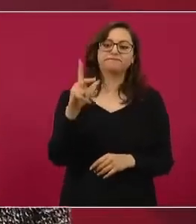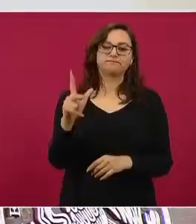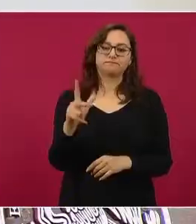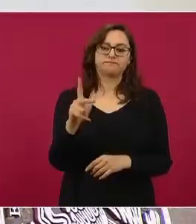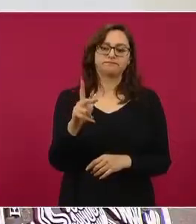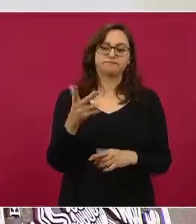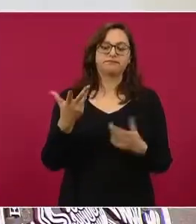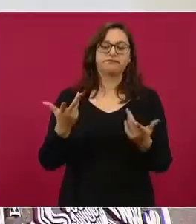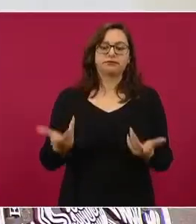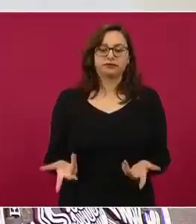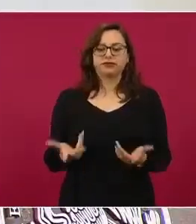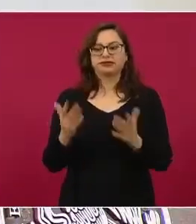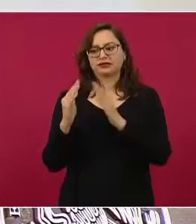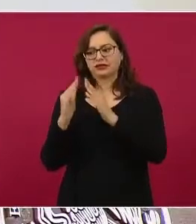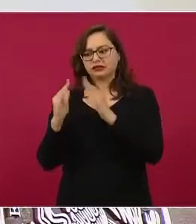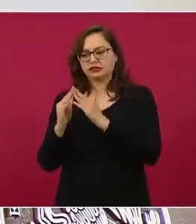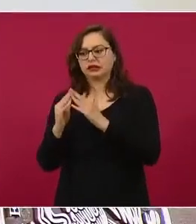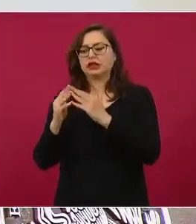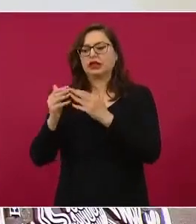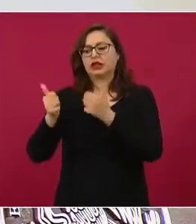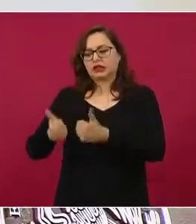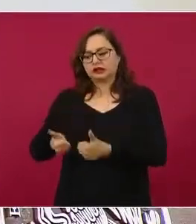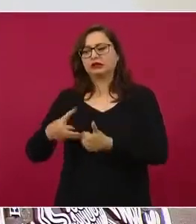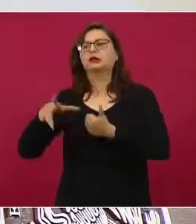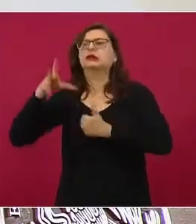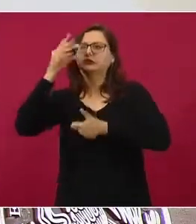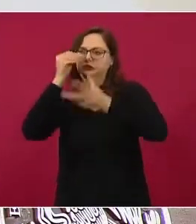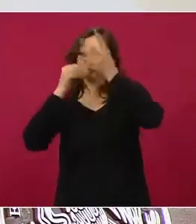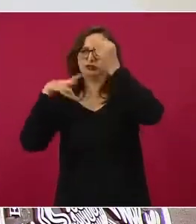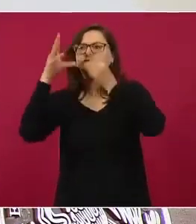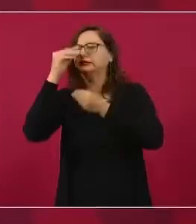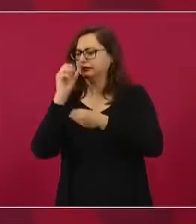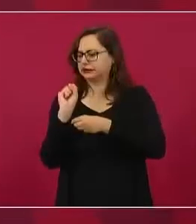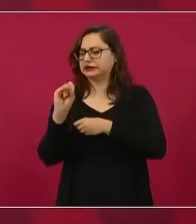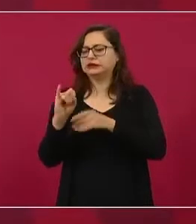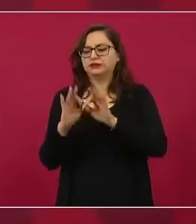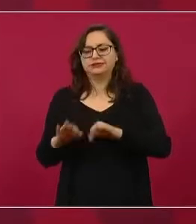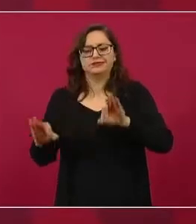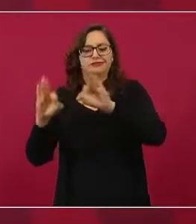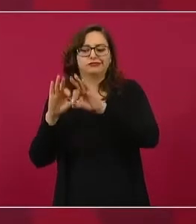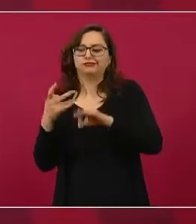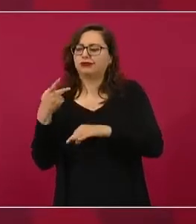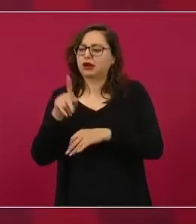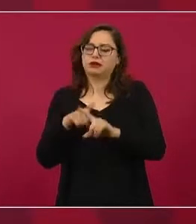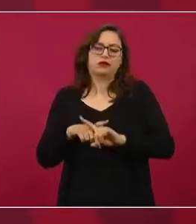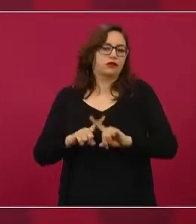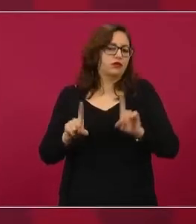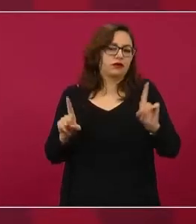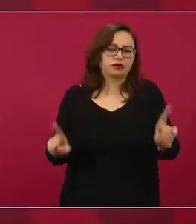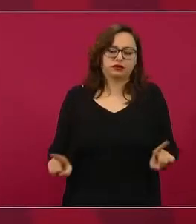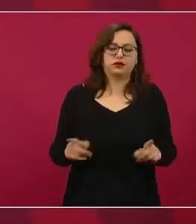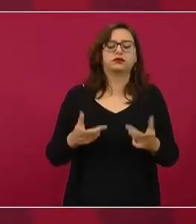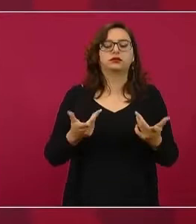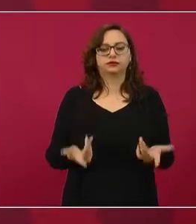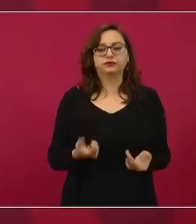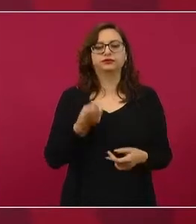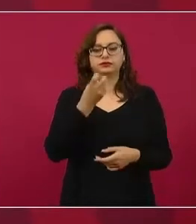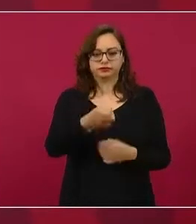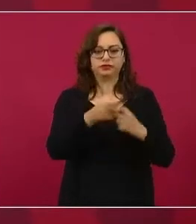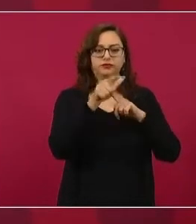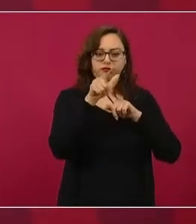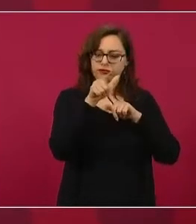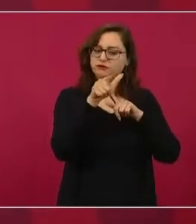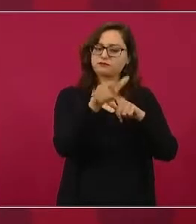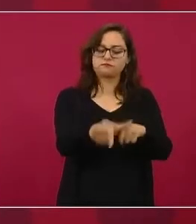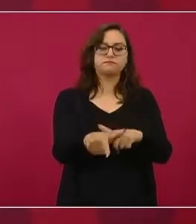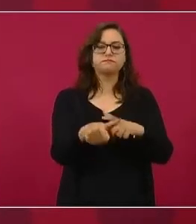que si bien aprenden en casa fue algo importante, no suple la relación que tienen con un maestro y con sus compañeros. Entonces, seguimos, seguimos con